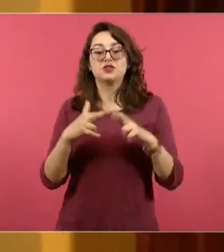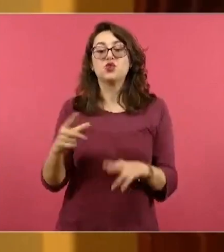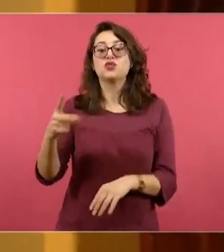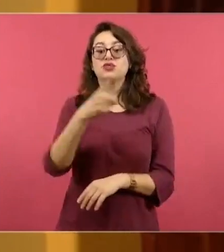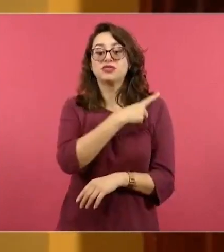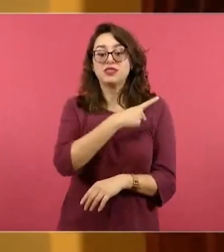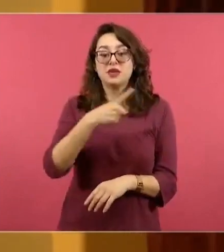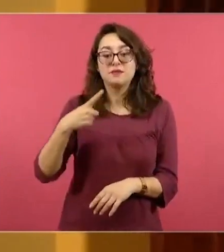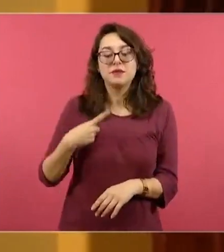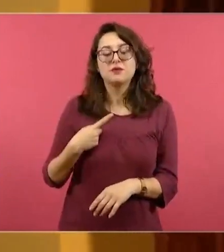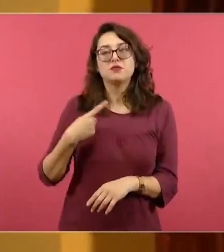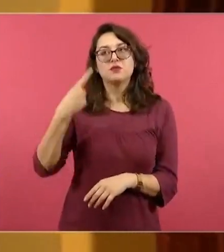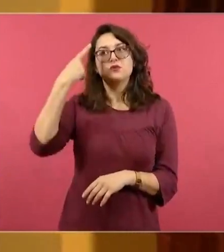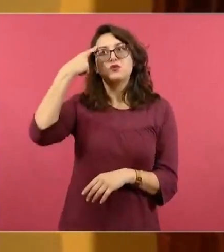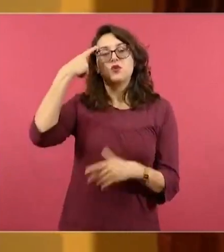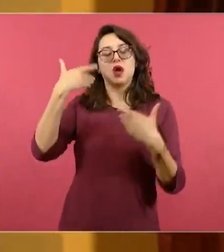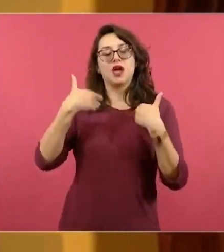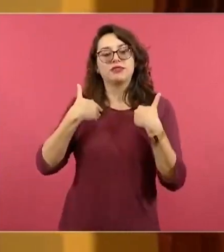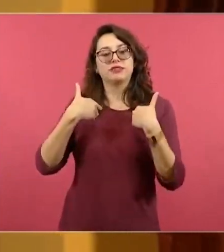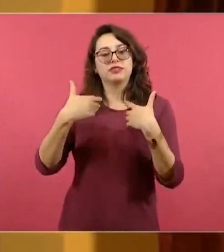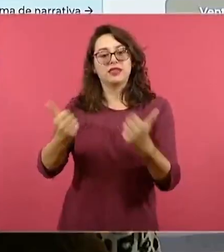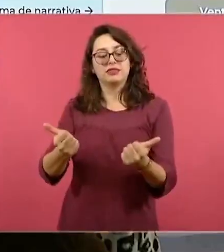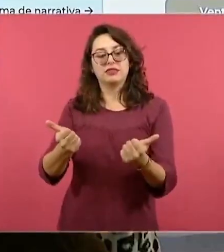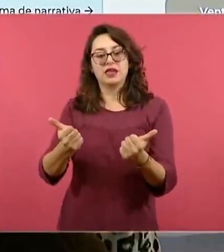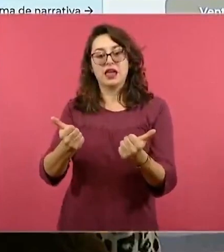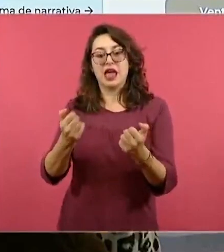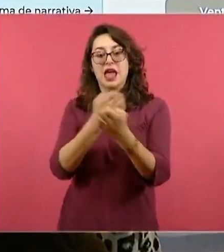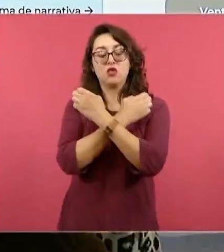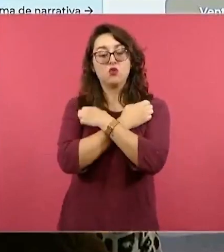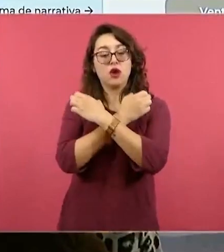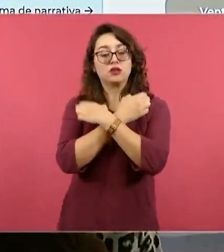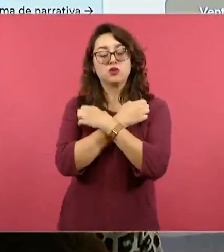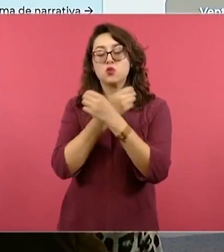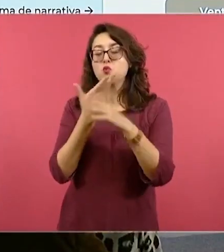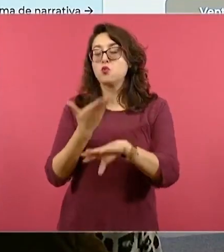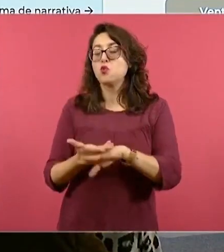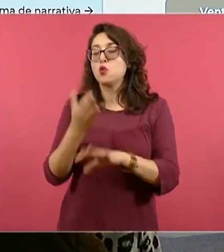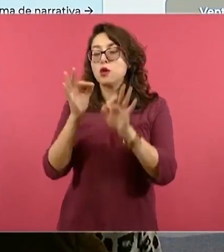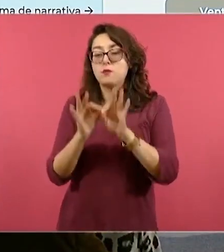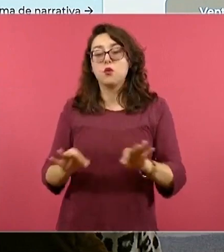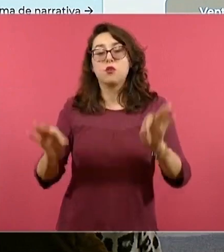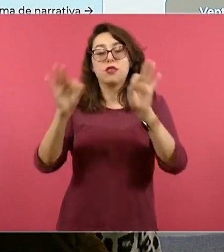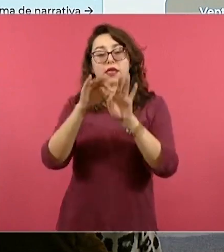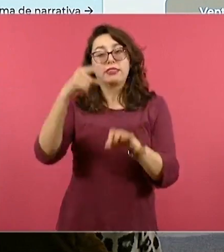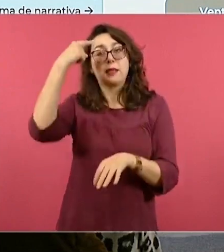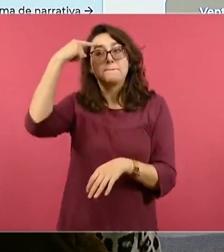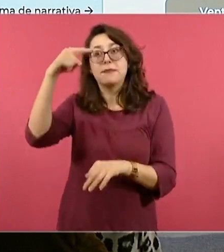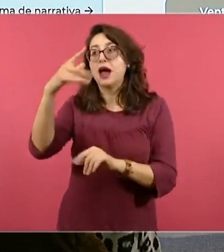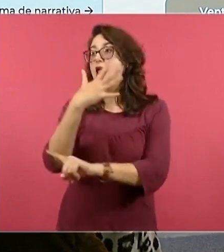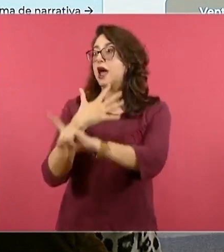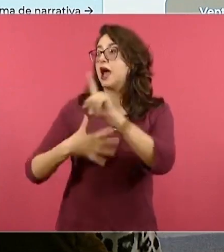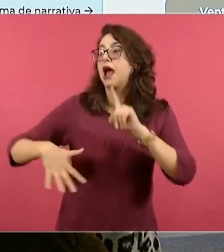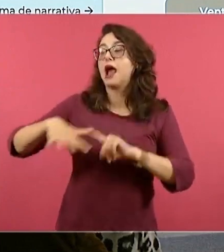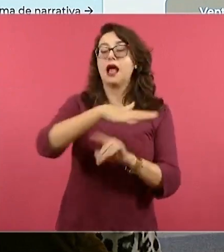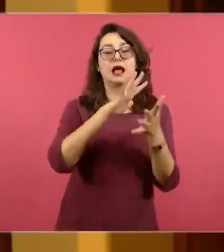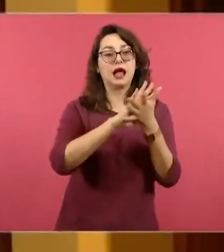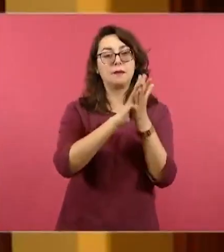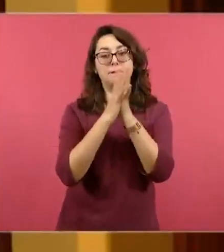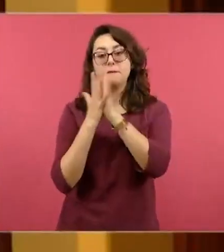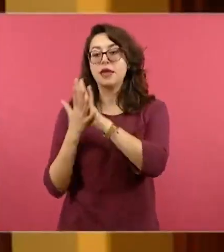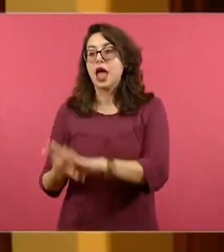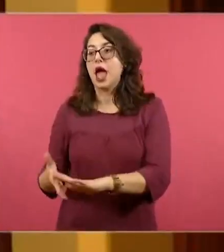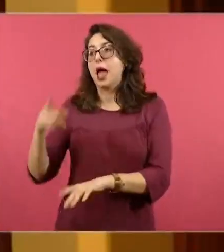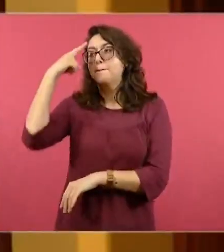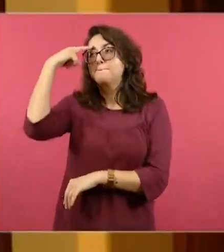que la educación es un motor para la transformación social. Es un motor para poder leer nuestras realidades.